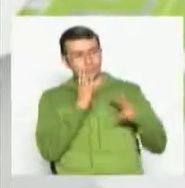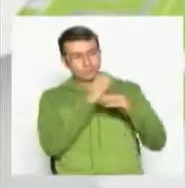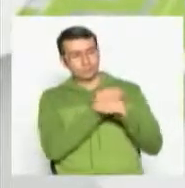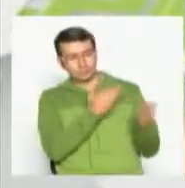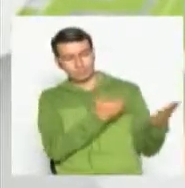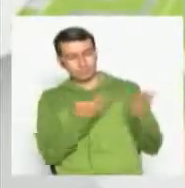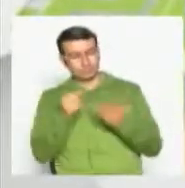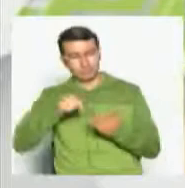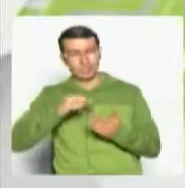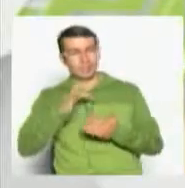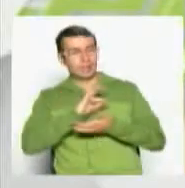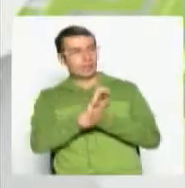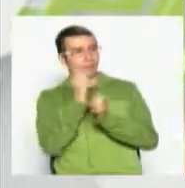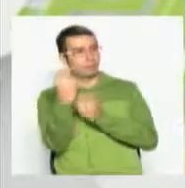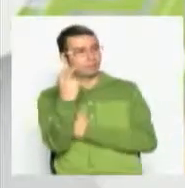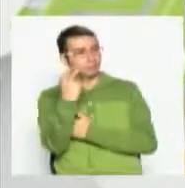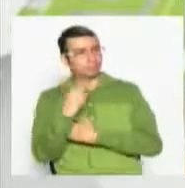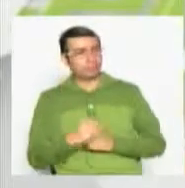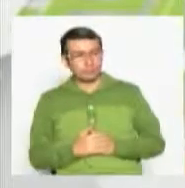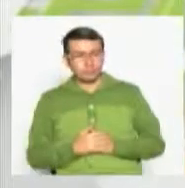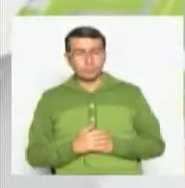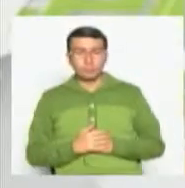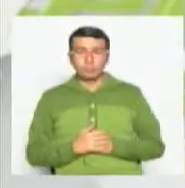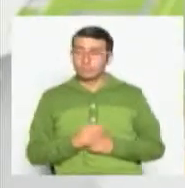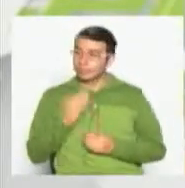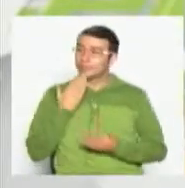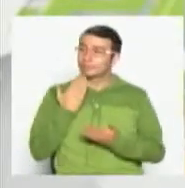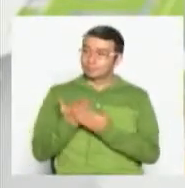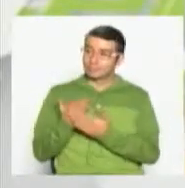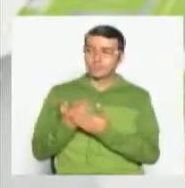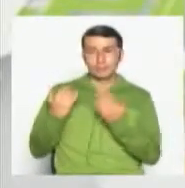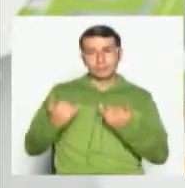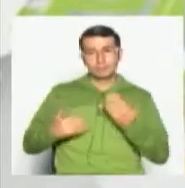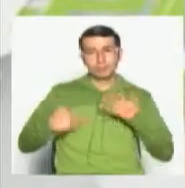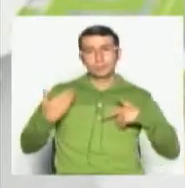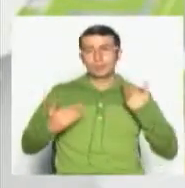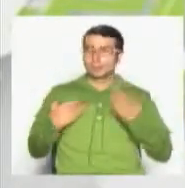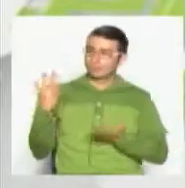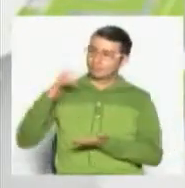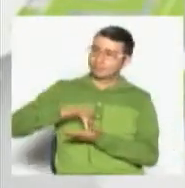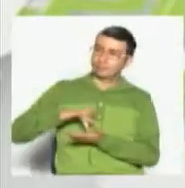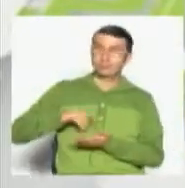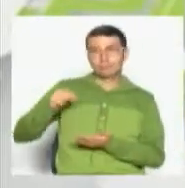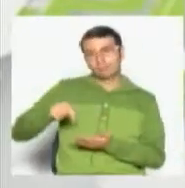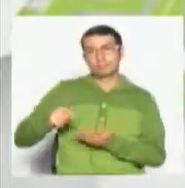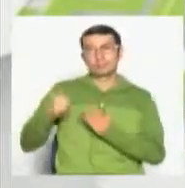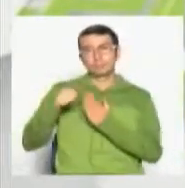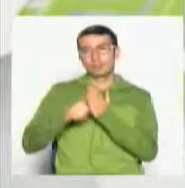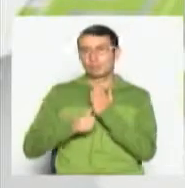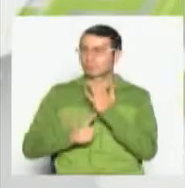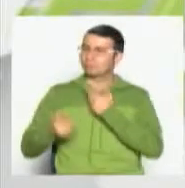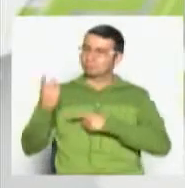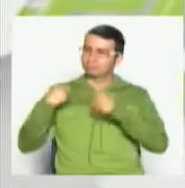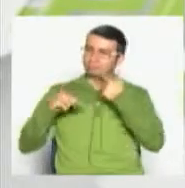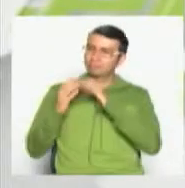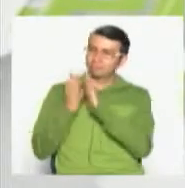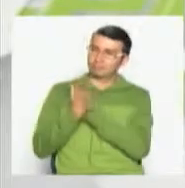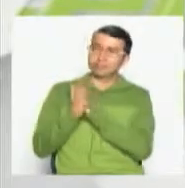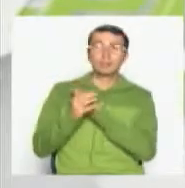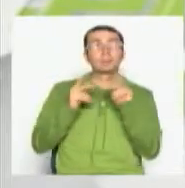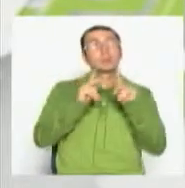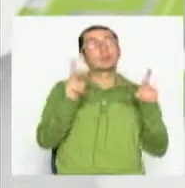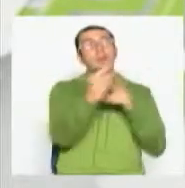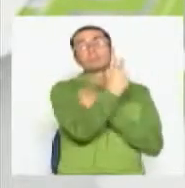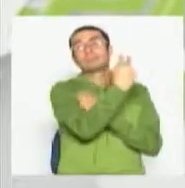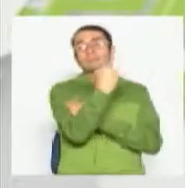bienvenido a Telecafé TV. Gracias, qué bueno estar de nuevo aquí en Telecafé TV, en el canal, con los televidentes que hacía